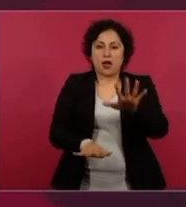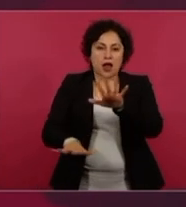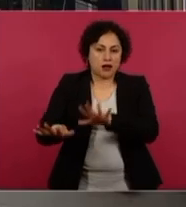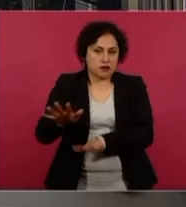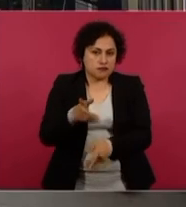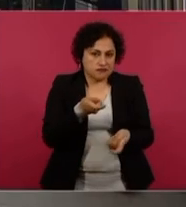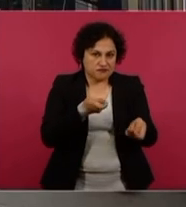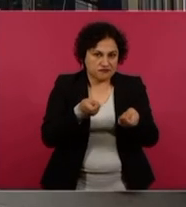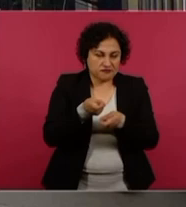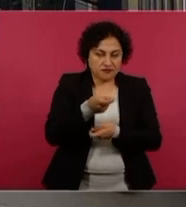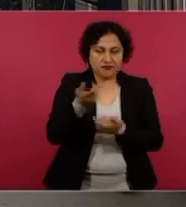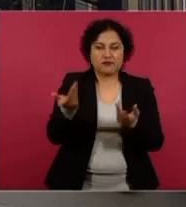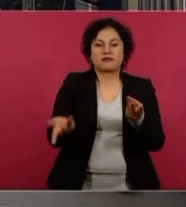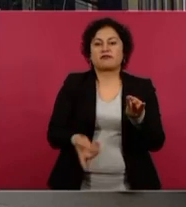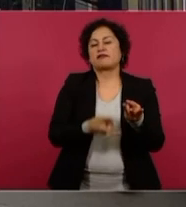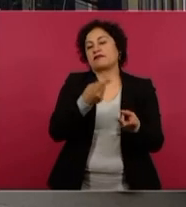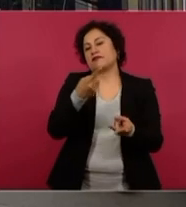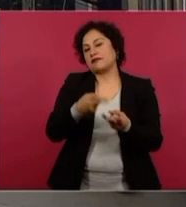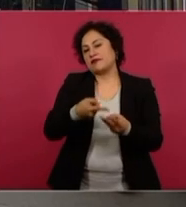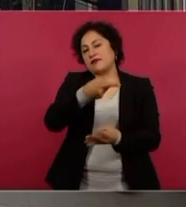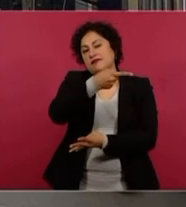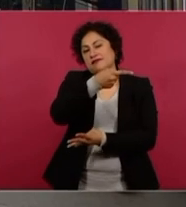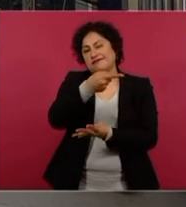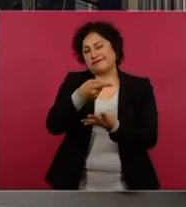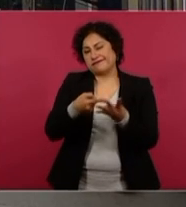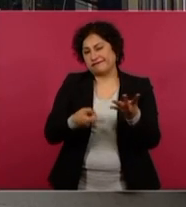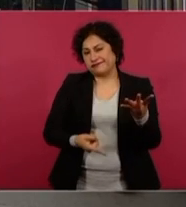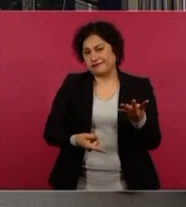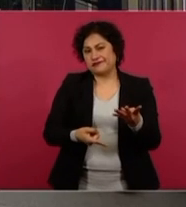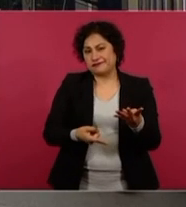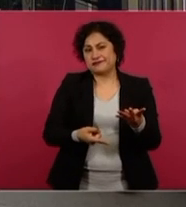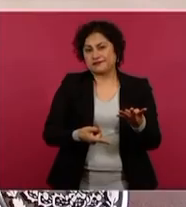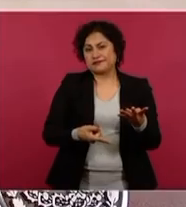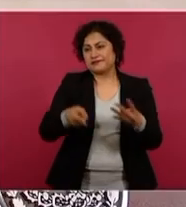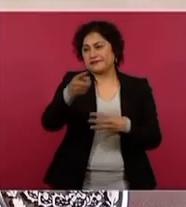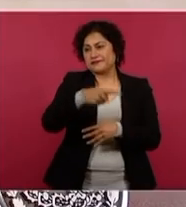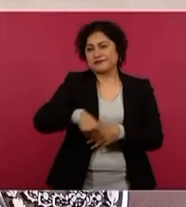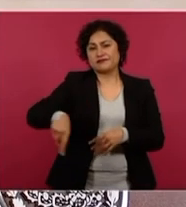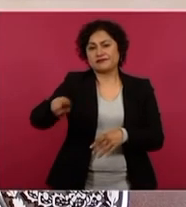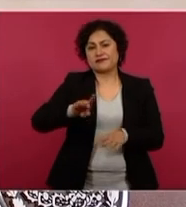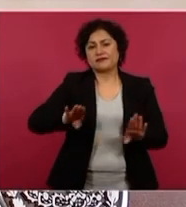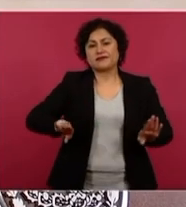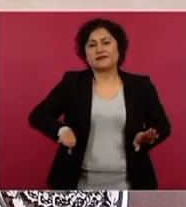enfrentando todo tipo de calumnias,